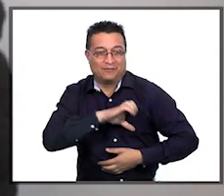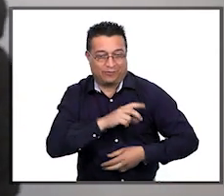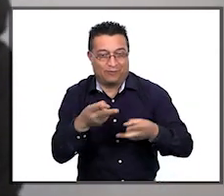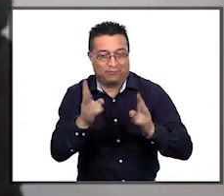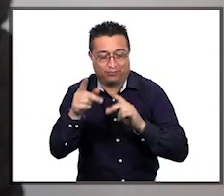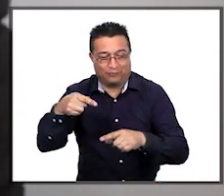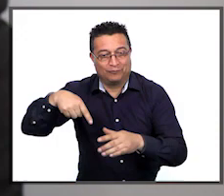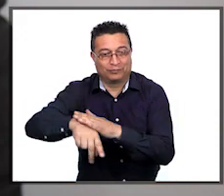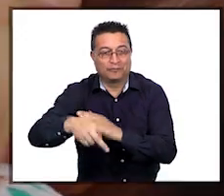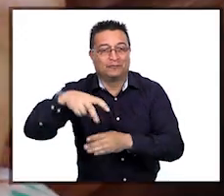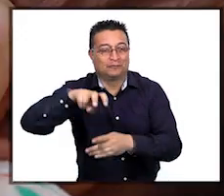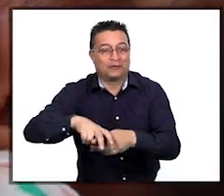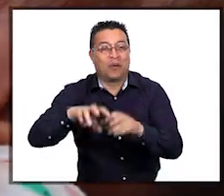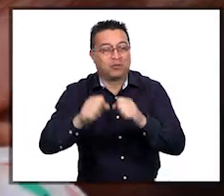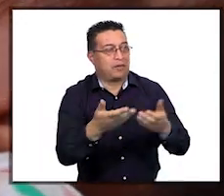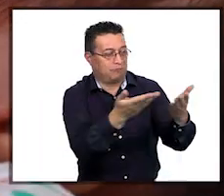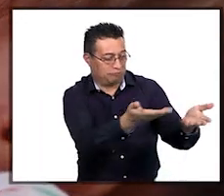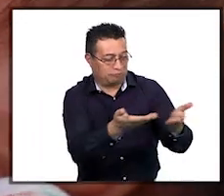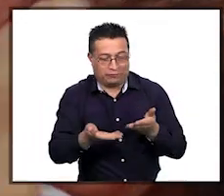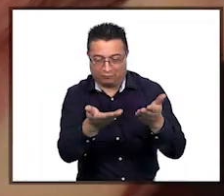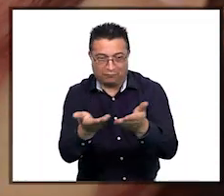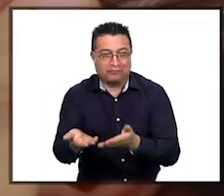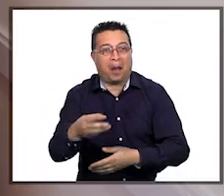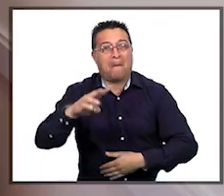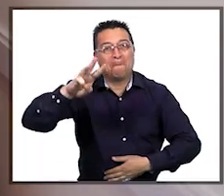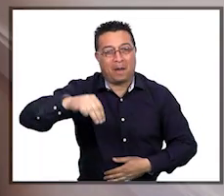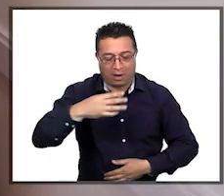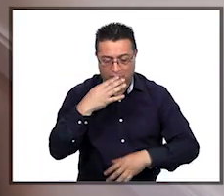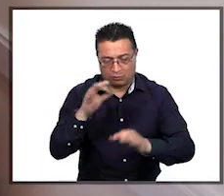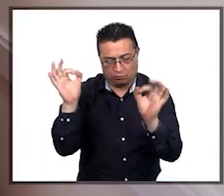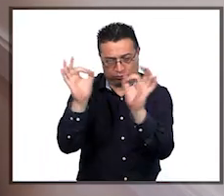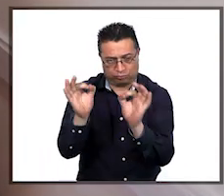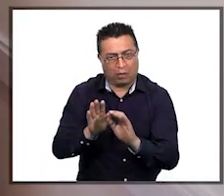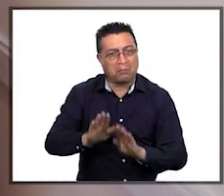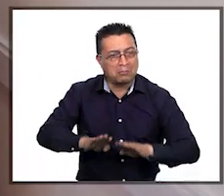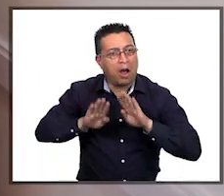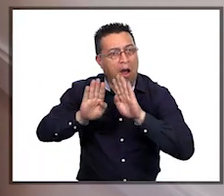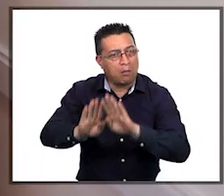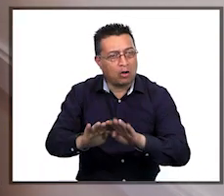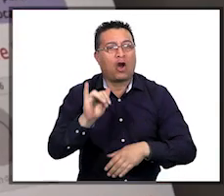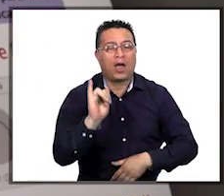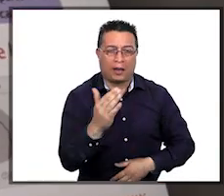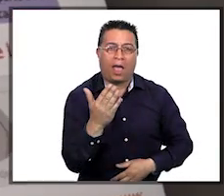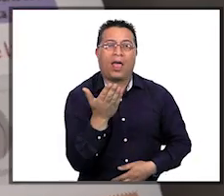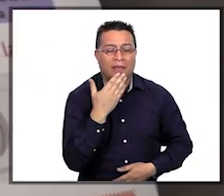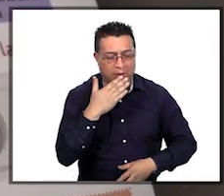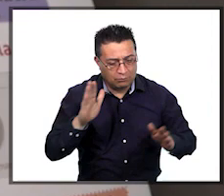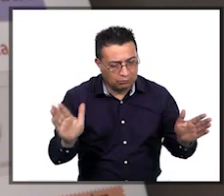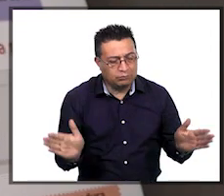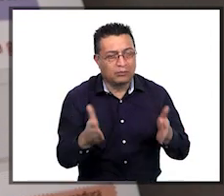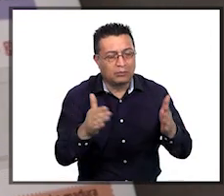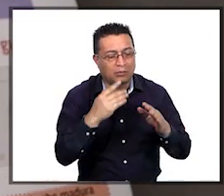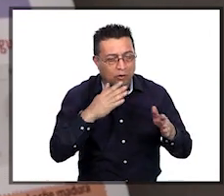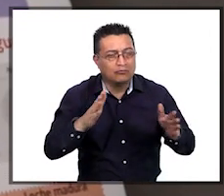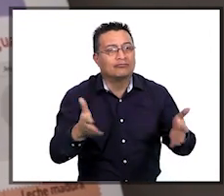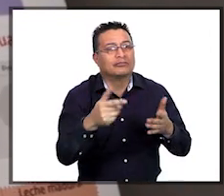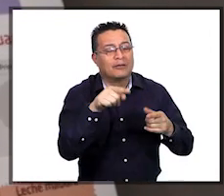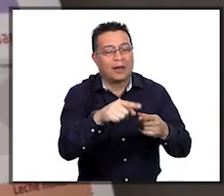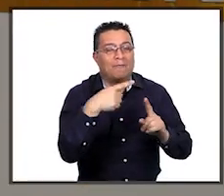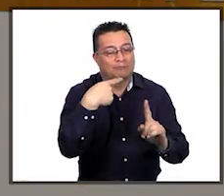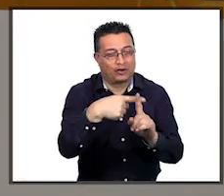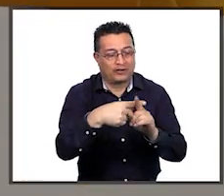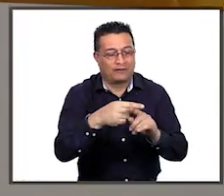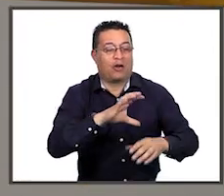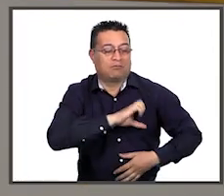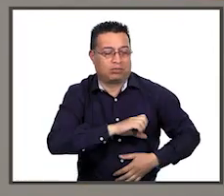vamos a poder recibir a nuestras mamás, orientarla, apoyarla y de esa manera ir incrementando y favoreciendo la lactancia